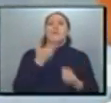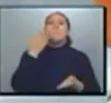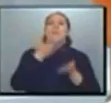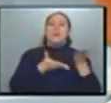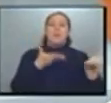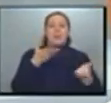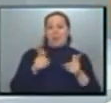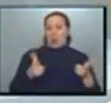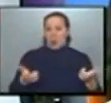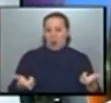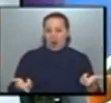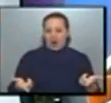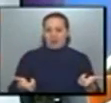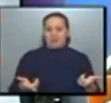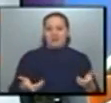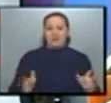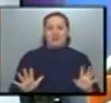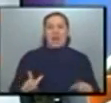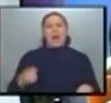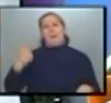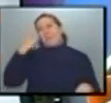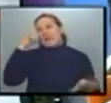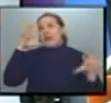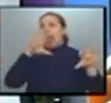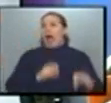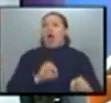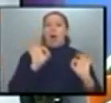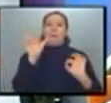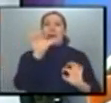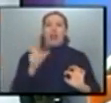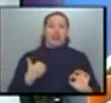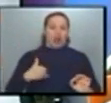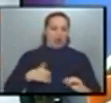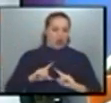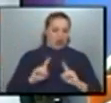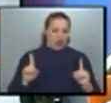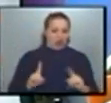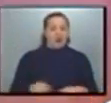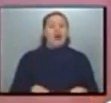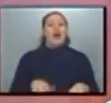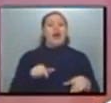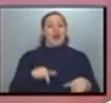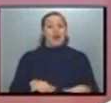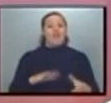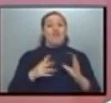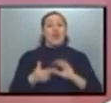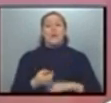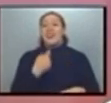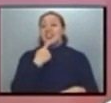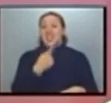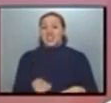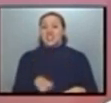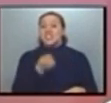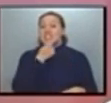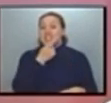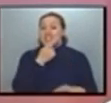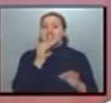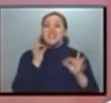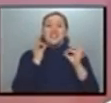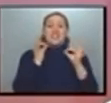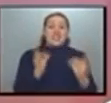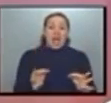Siempre la idea es decir, bueno, se meten y se quedan con todo. Entonces, claro, con este argumento dicen, bueno, si se llegara o se